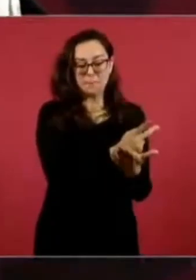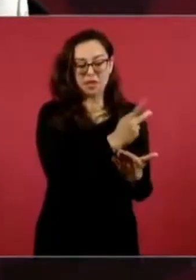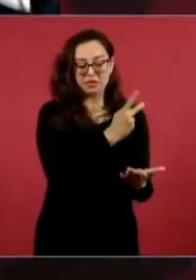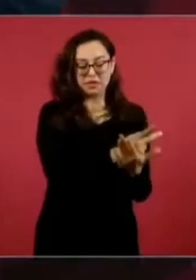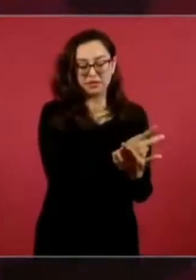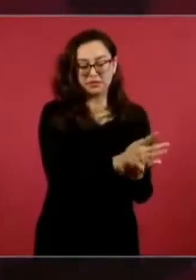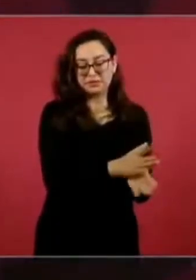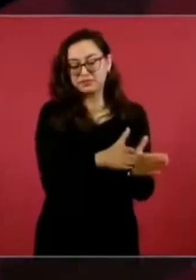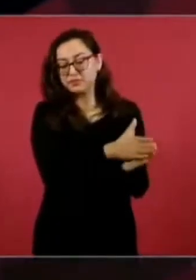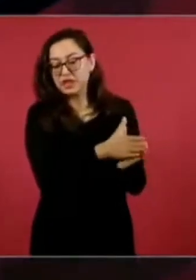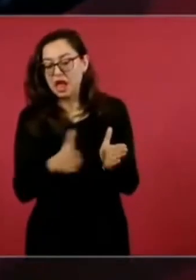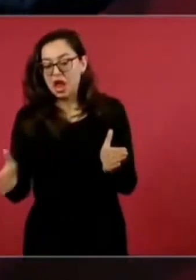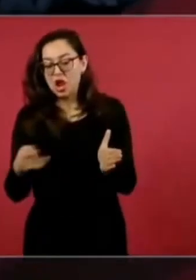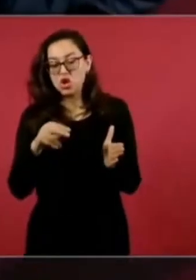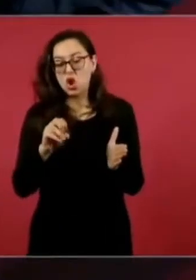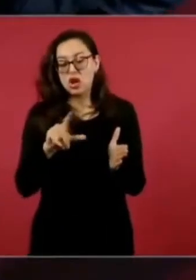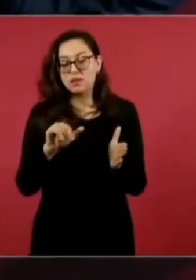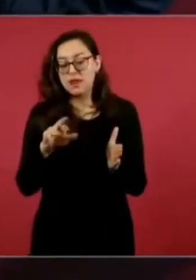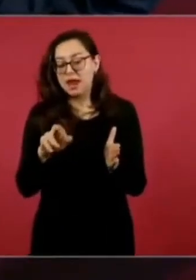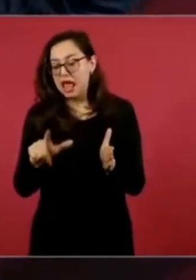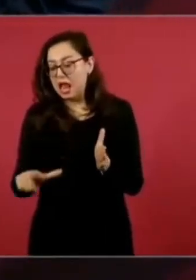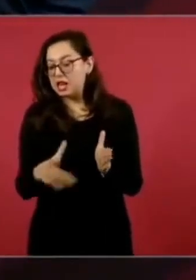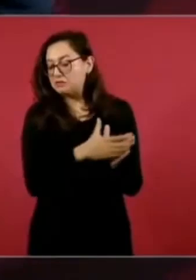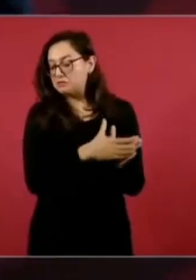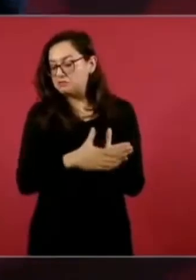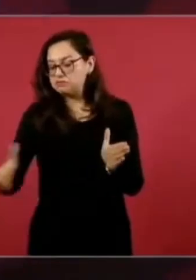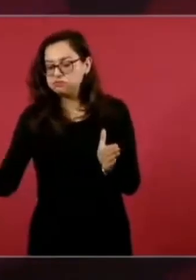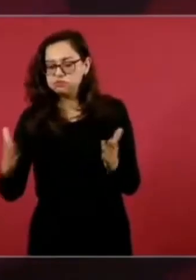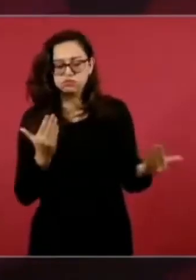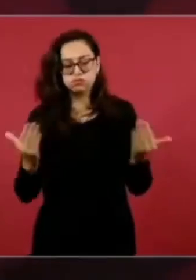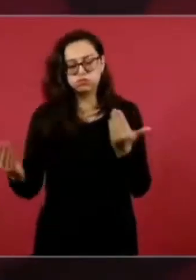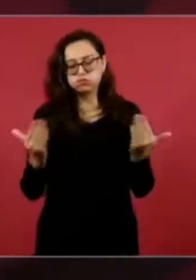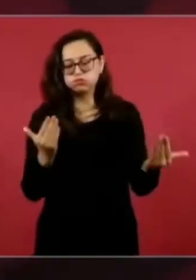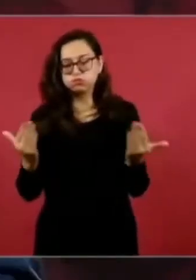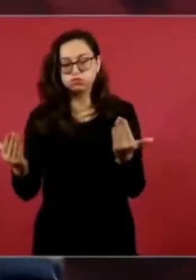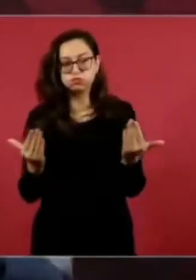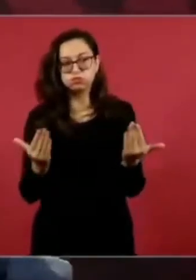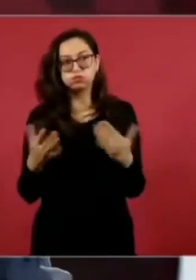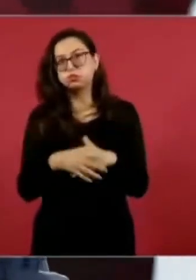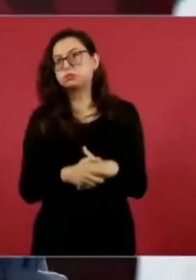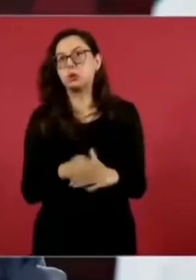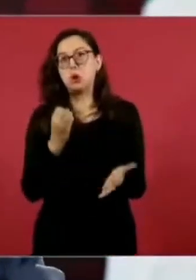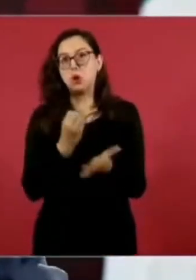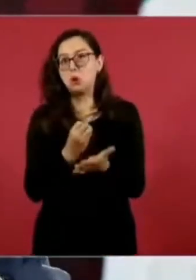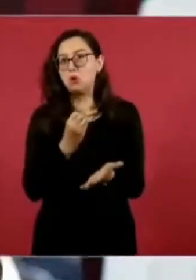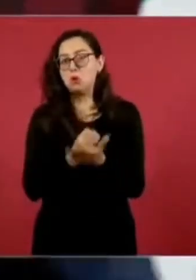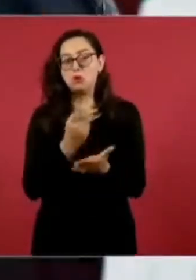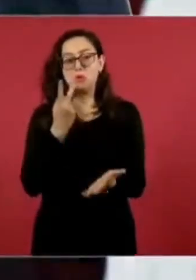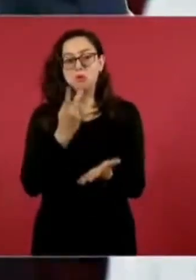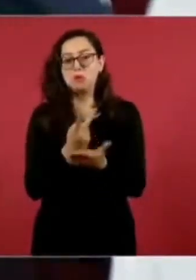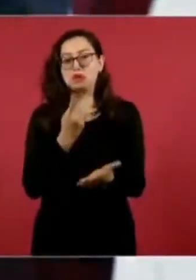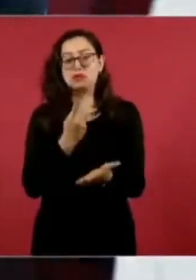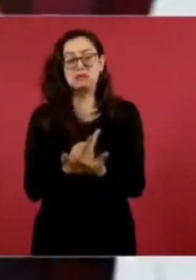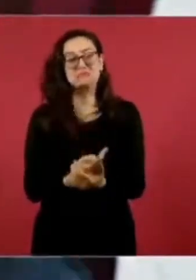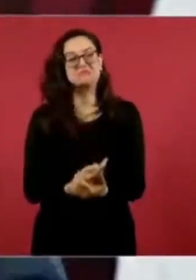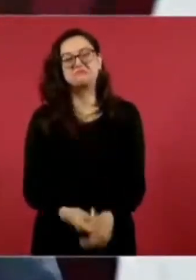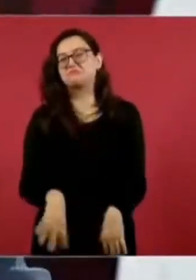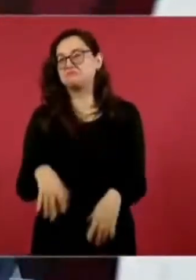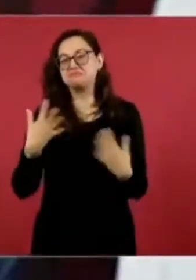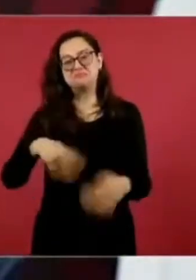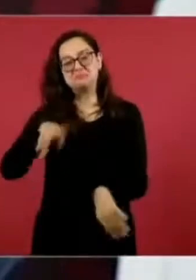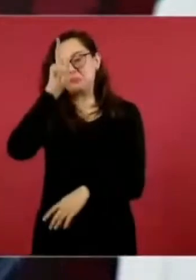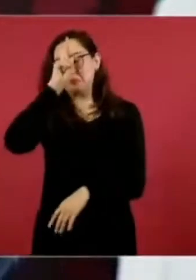lo menos se extrajo de México diez veces más